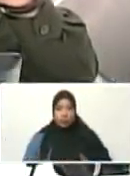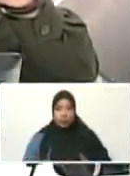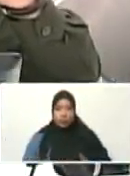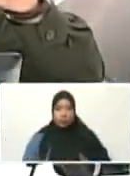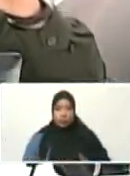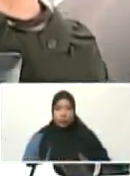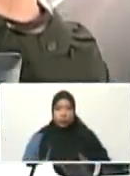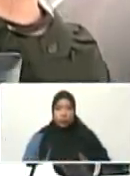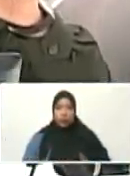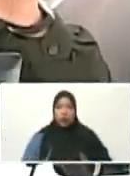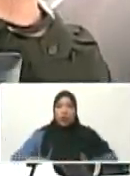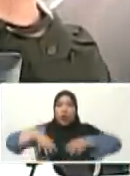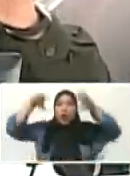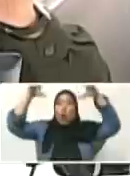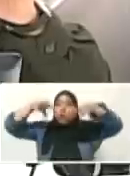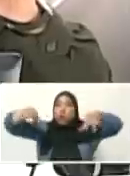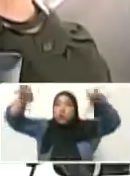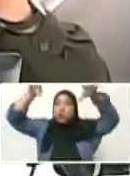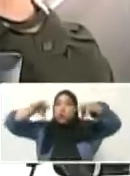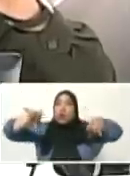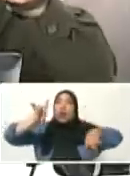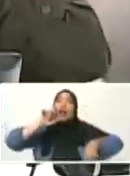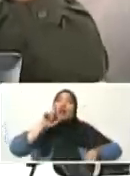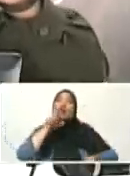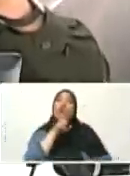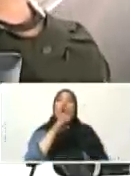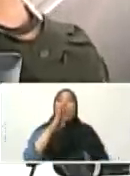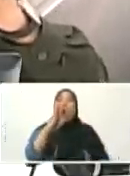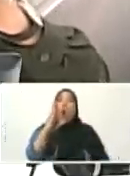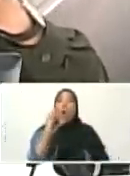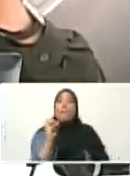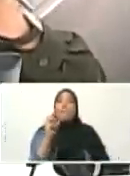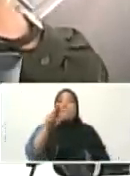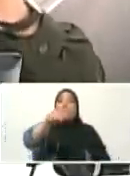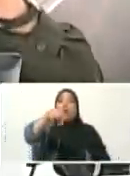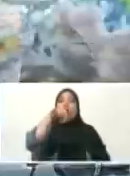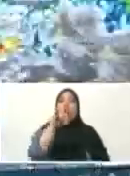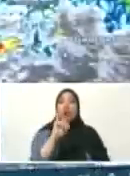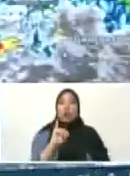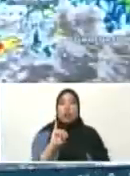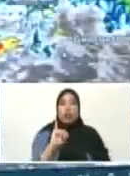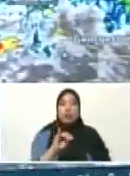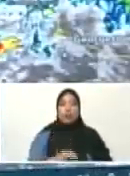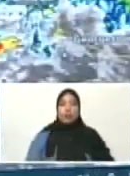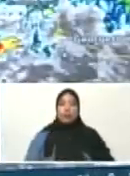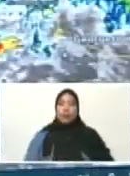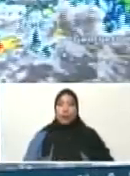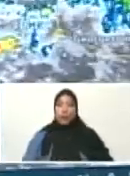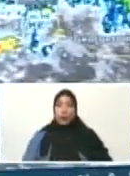ciclón Boni, así lo han denominado, ciclón Boni,